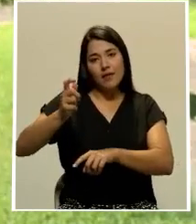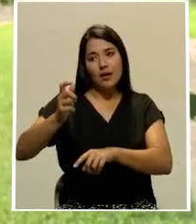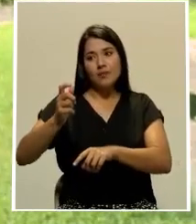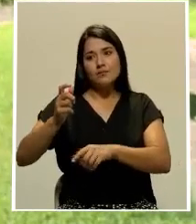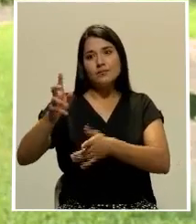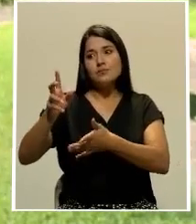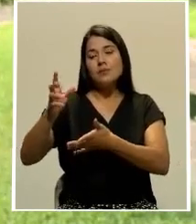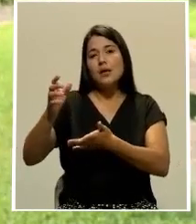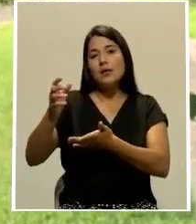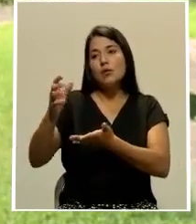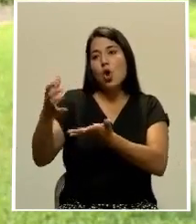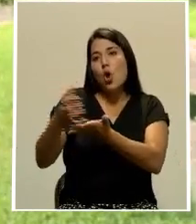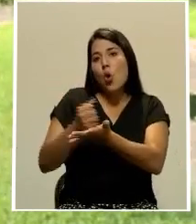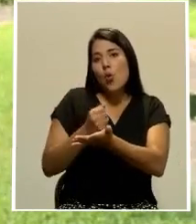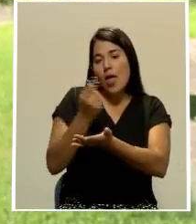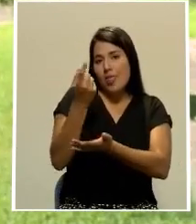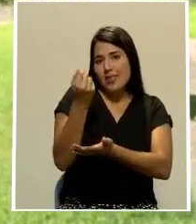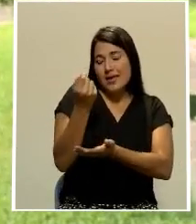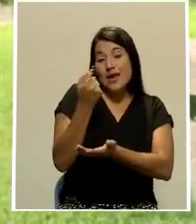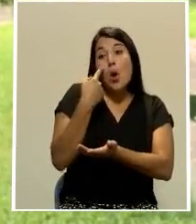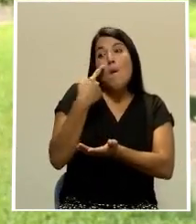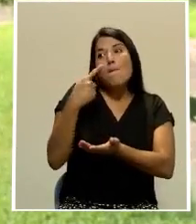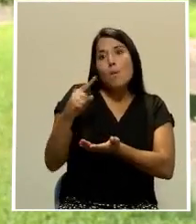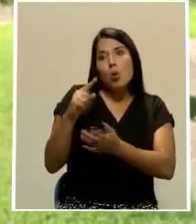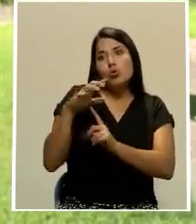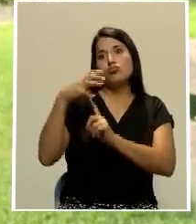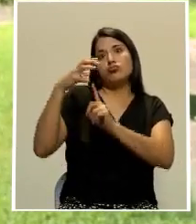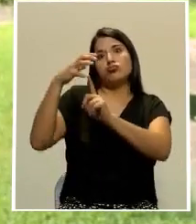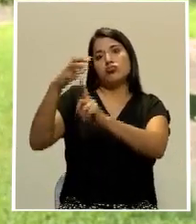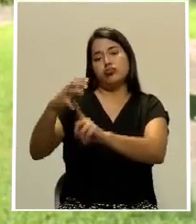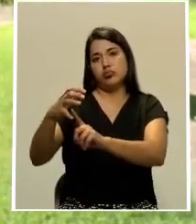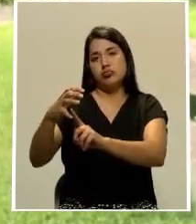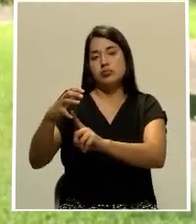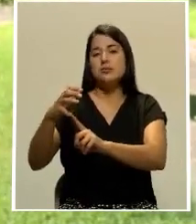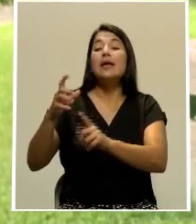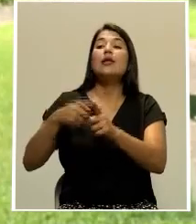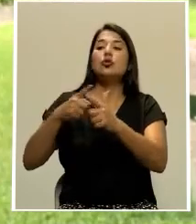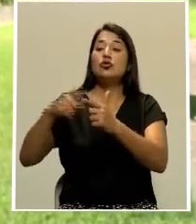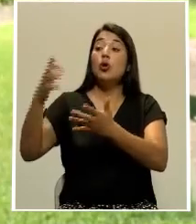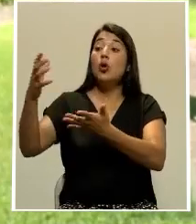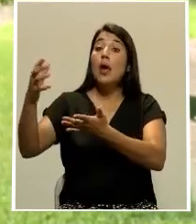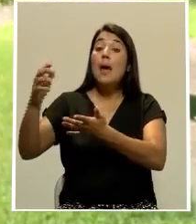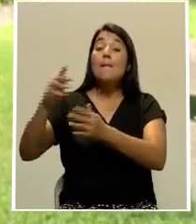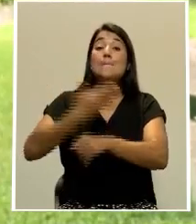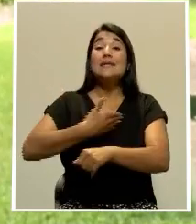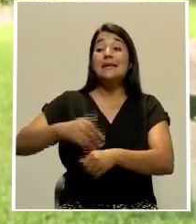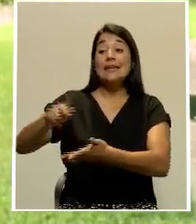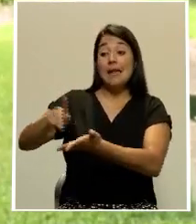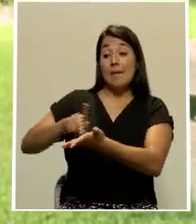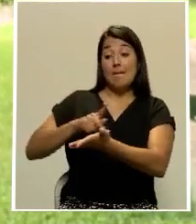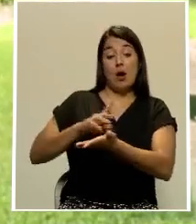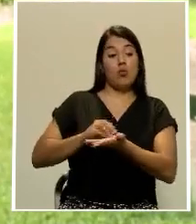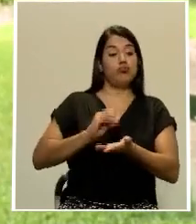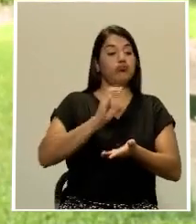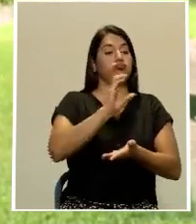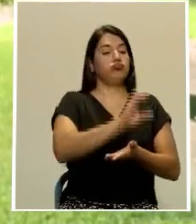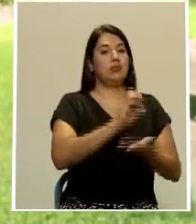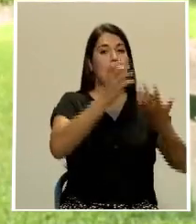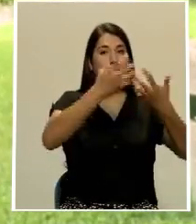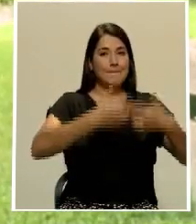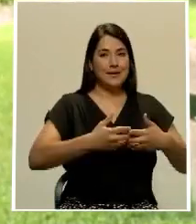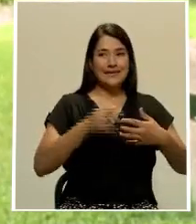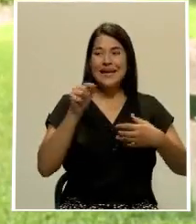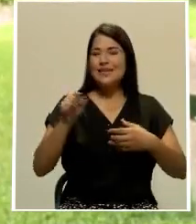sociedad de la que es socio los costos operativos del vuelo. Es un vuelo privado, que no es comercial, que no se está alquilando.